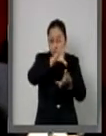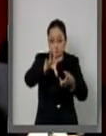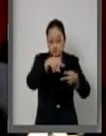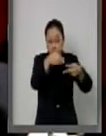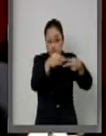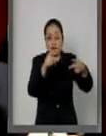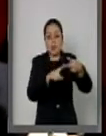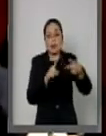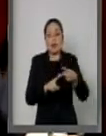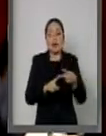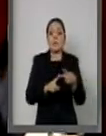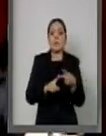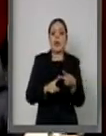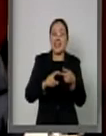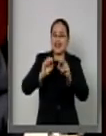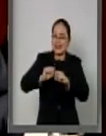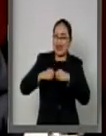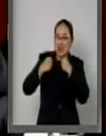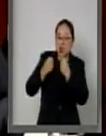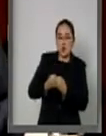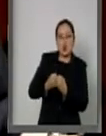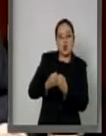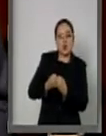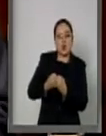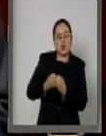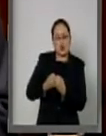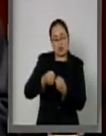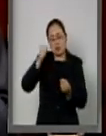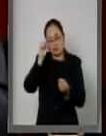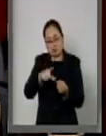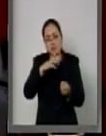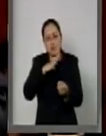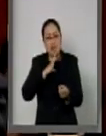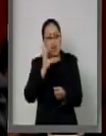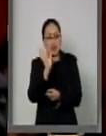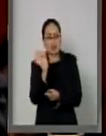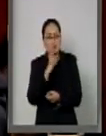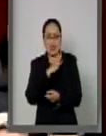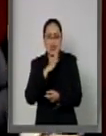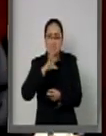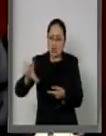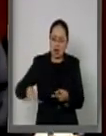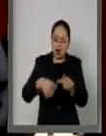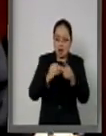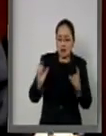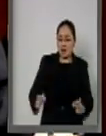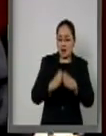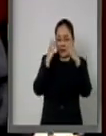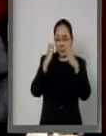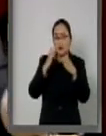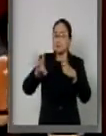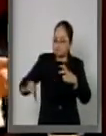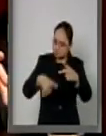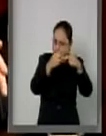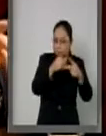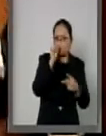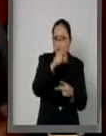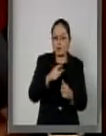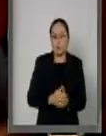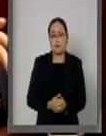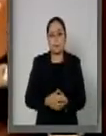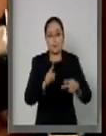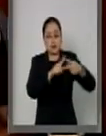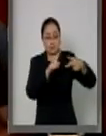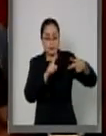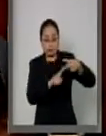de lo que recibe de seguros y de lo que recibe en su caso cuando se activa el bono catastrófico. En adición a